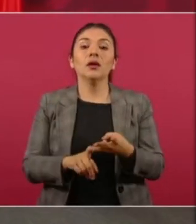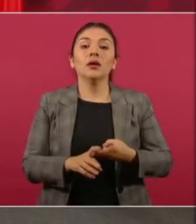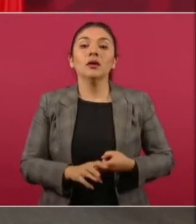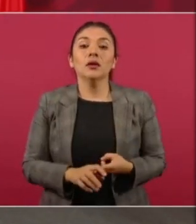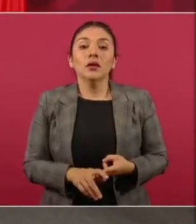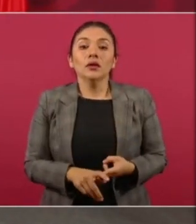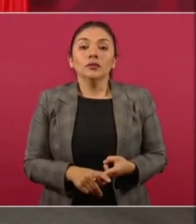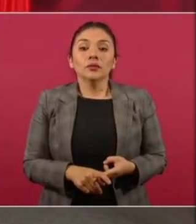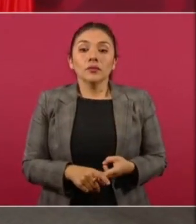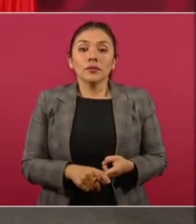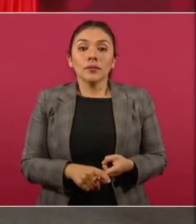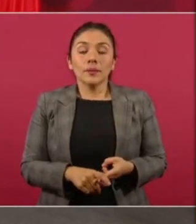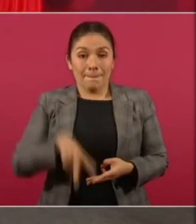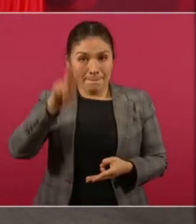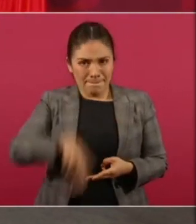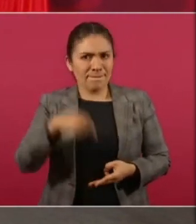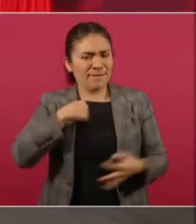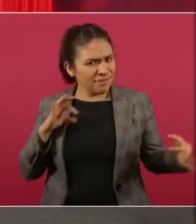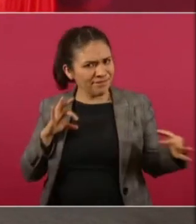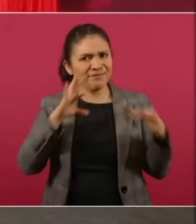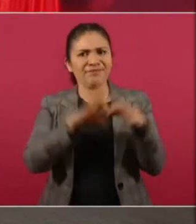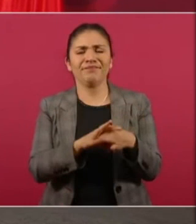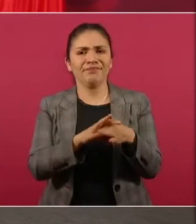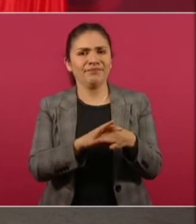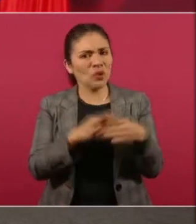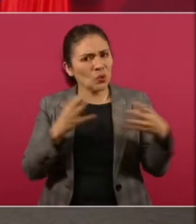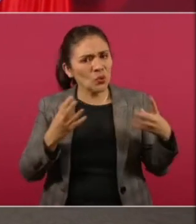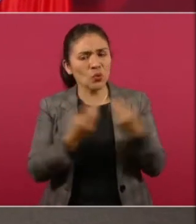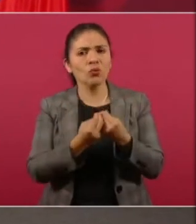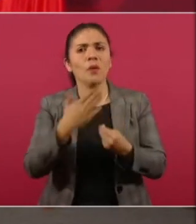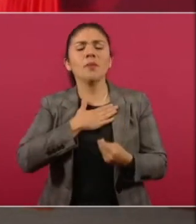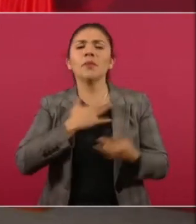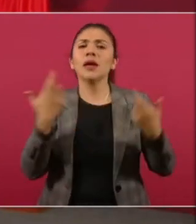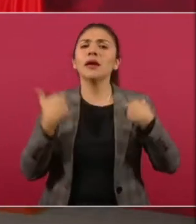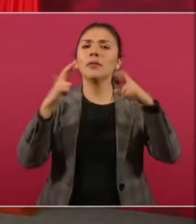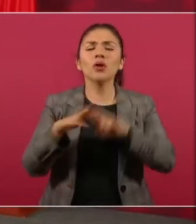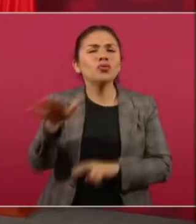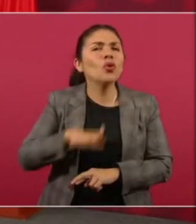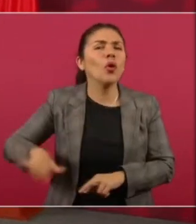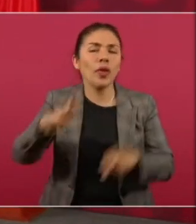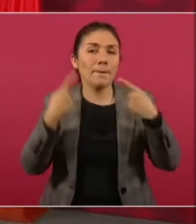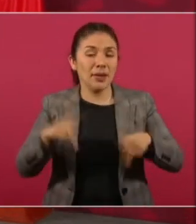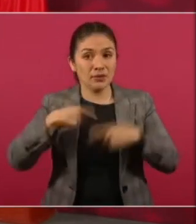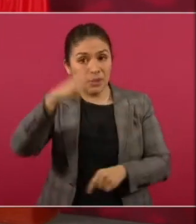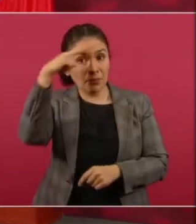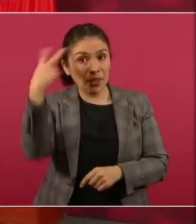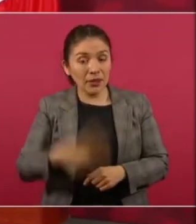aliados. Nosotros representamos a todo el pueblo de México